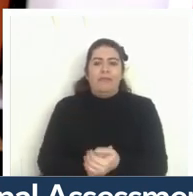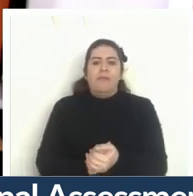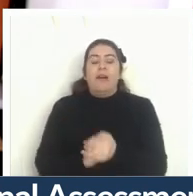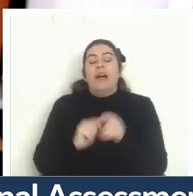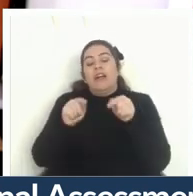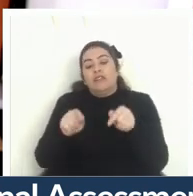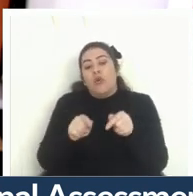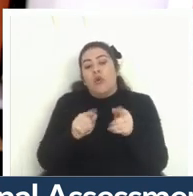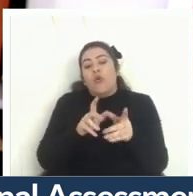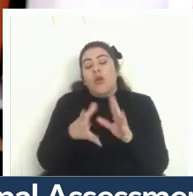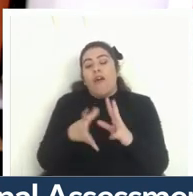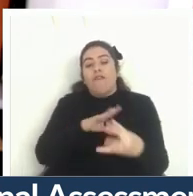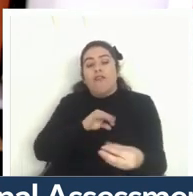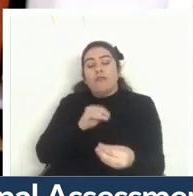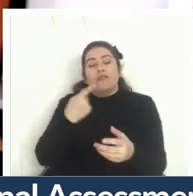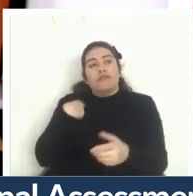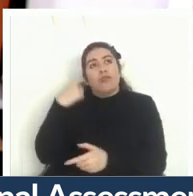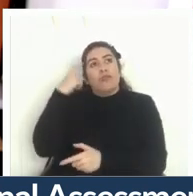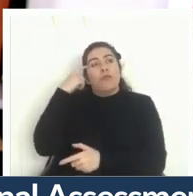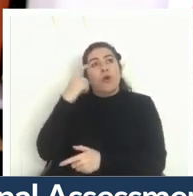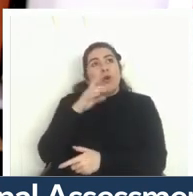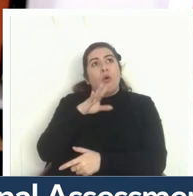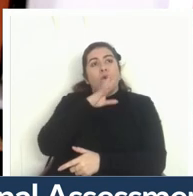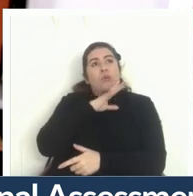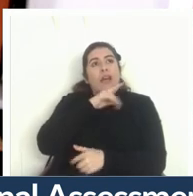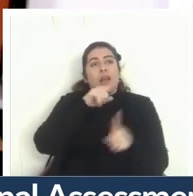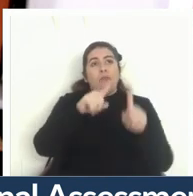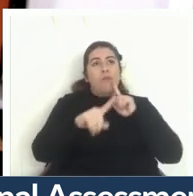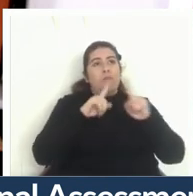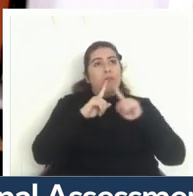en que podríamos pensar cómo usar las pruebas